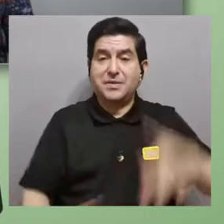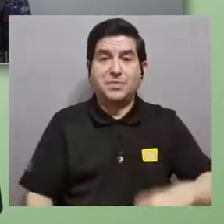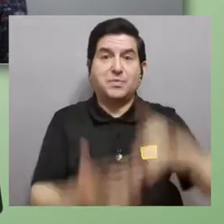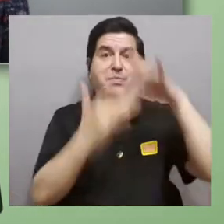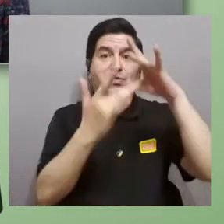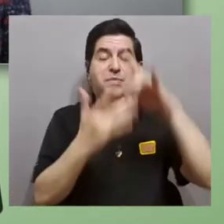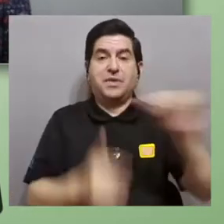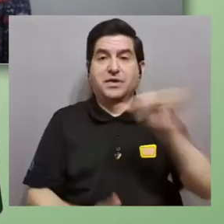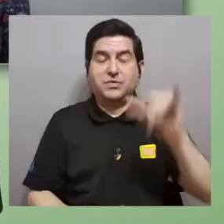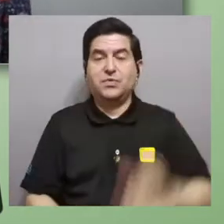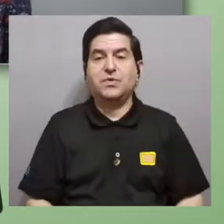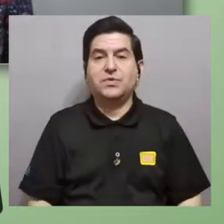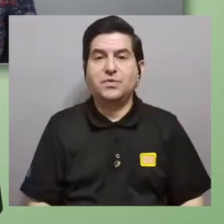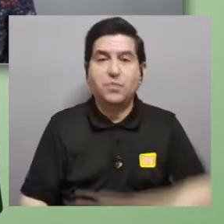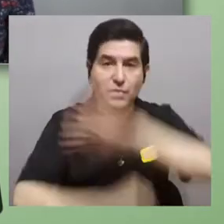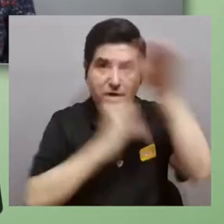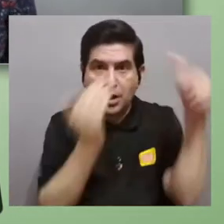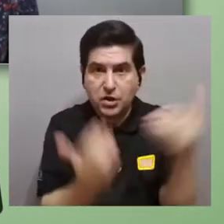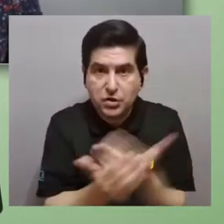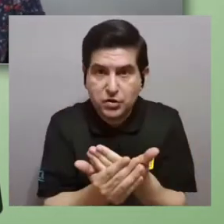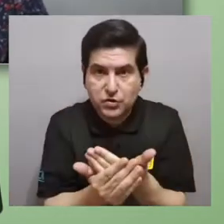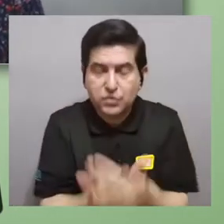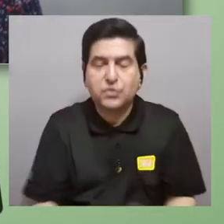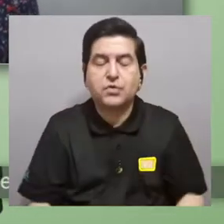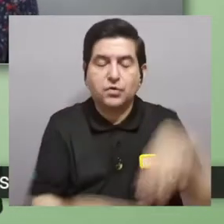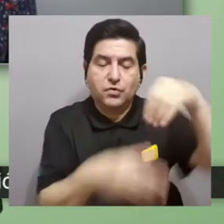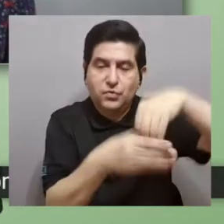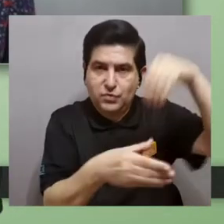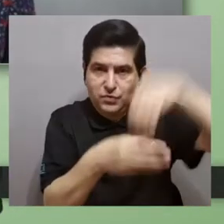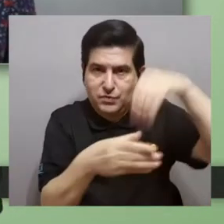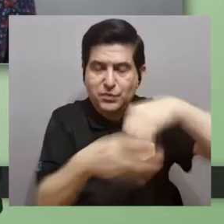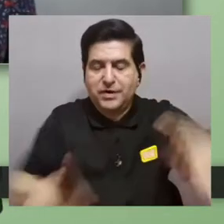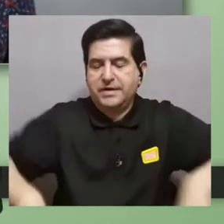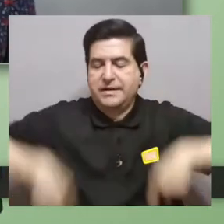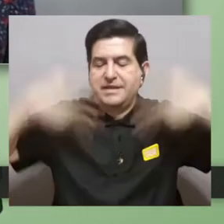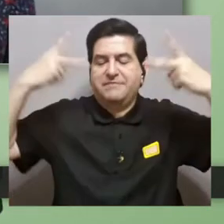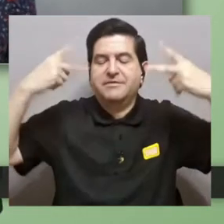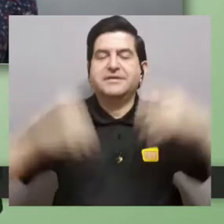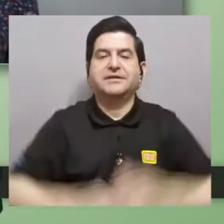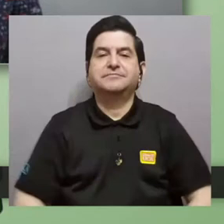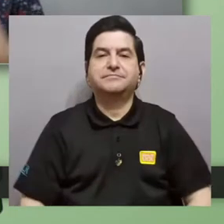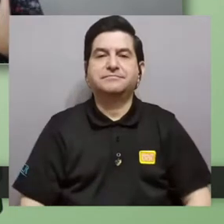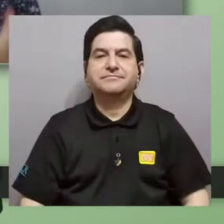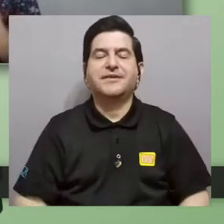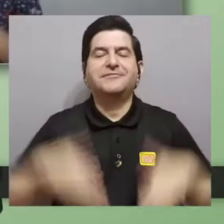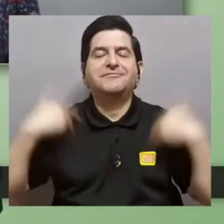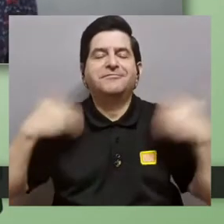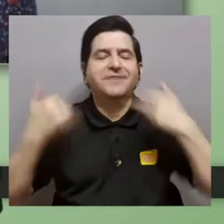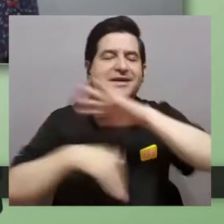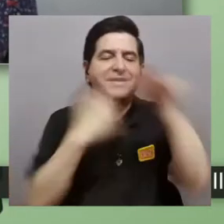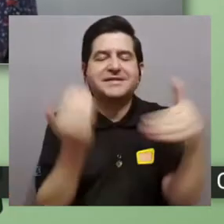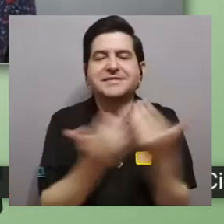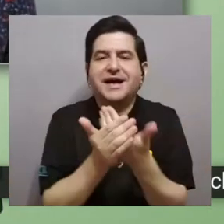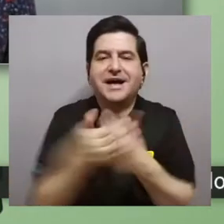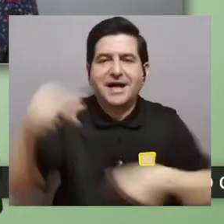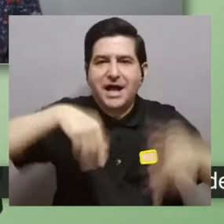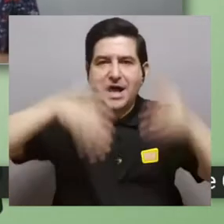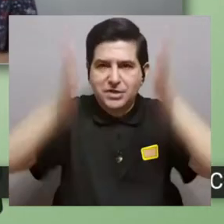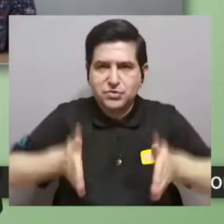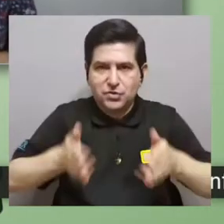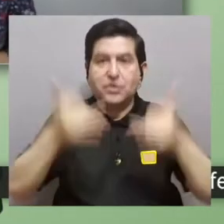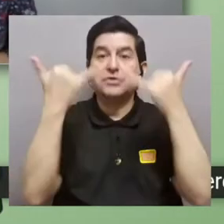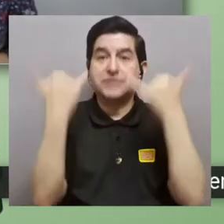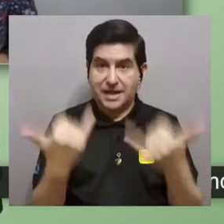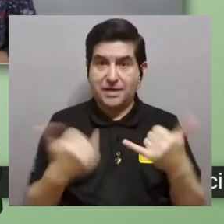únicos. Esto es así como único, ¿verdad? Es todo lo que compone la vida. Y de verdad, bueno, felicidades a todos los químicos.